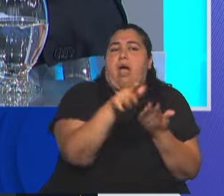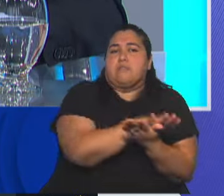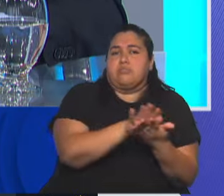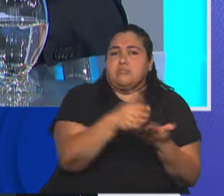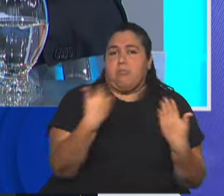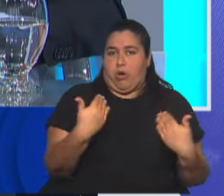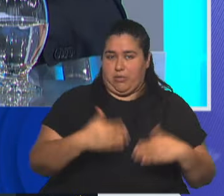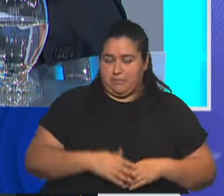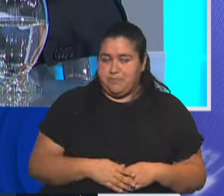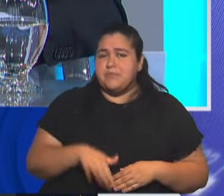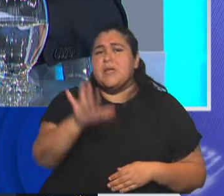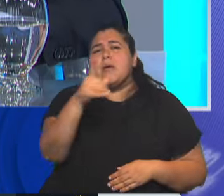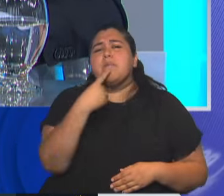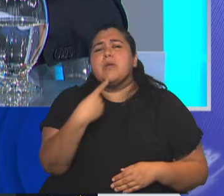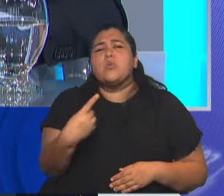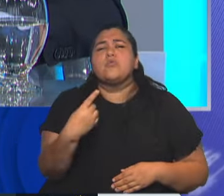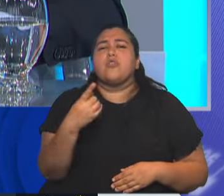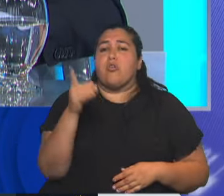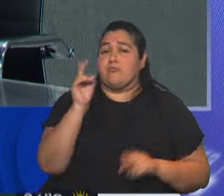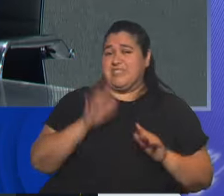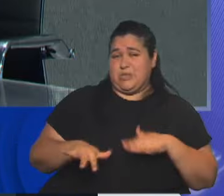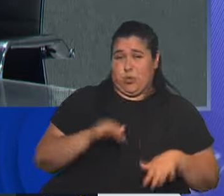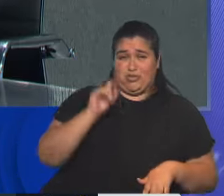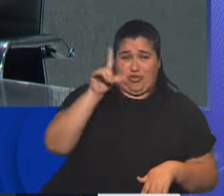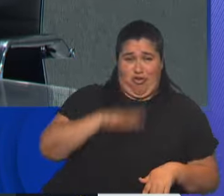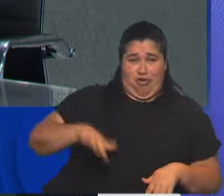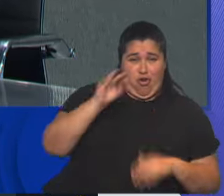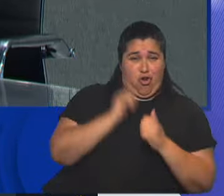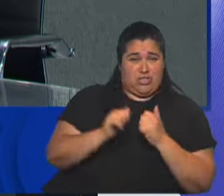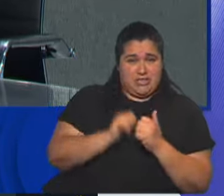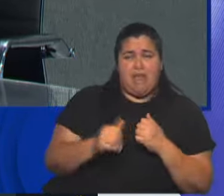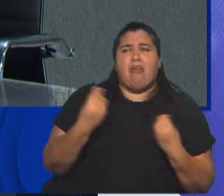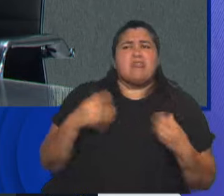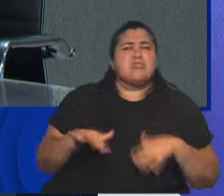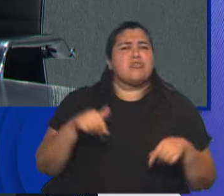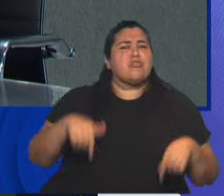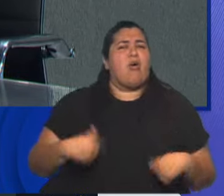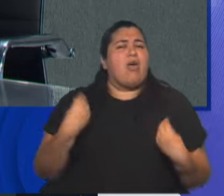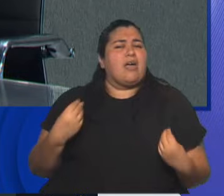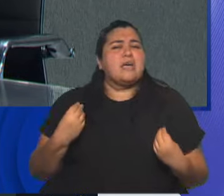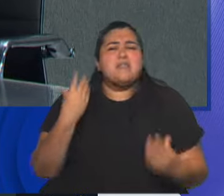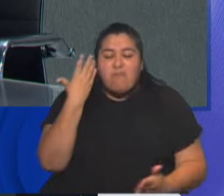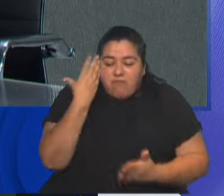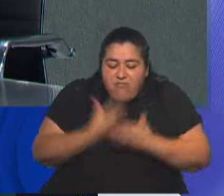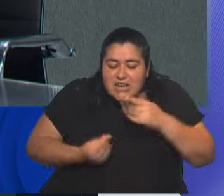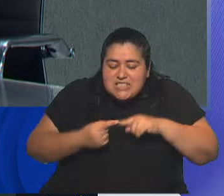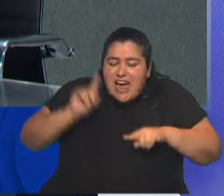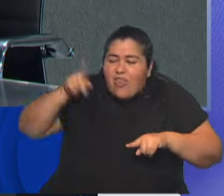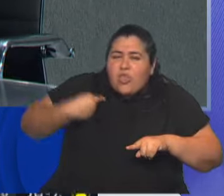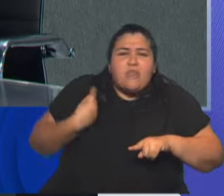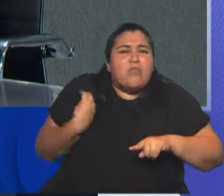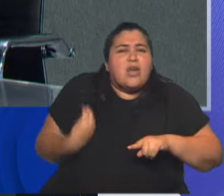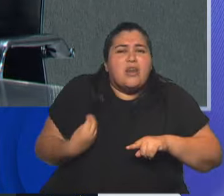fiscal. A ver, ministro, hablamos de Rosario. A ver, todos nos preguntamos por qué pasa lo que pasa. ¿Dónde está la falla? Si es